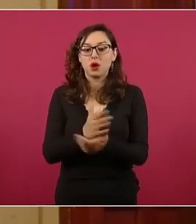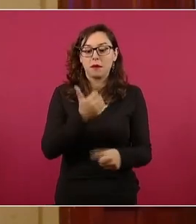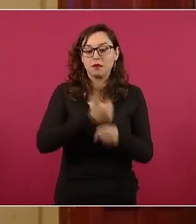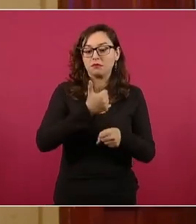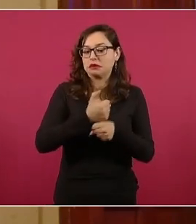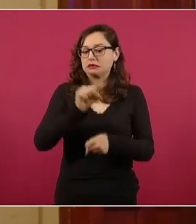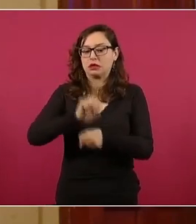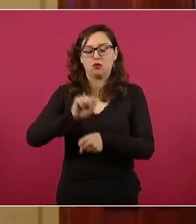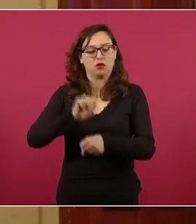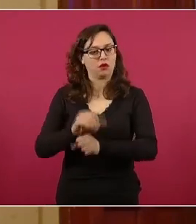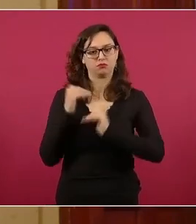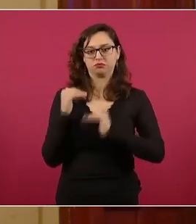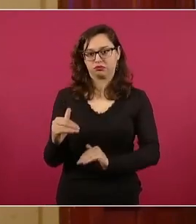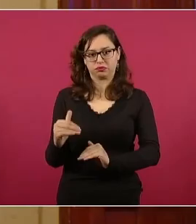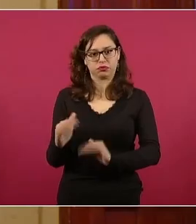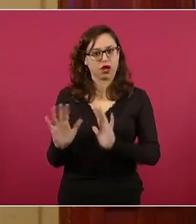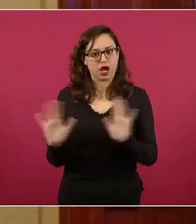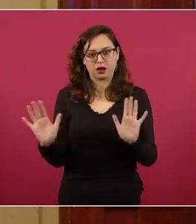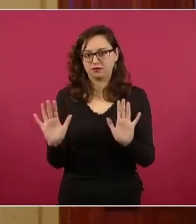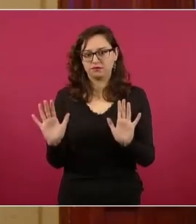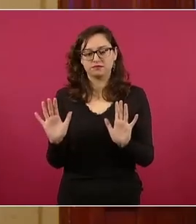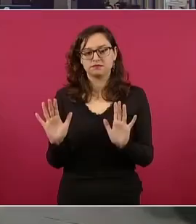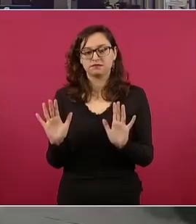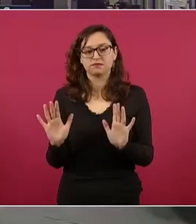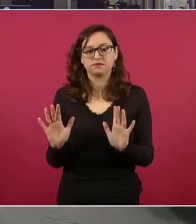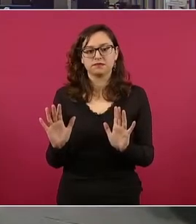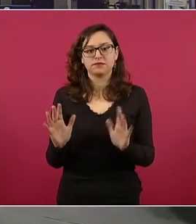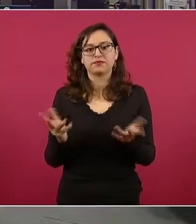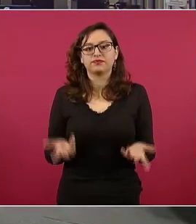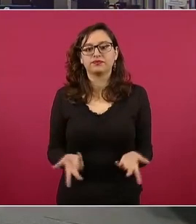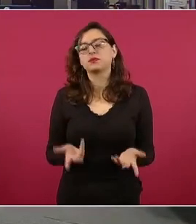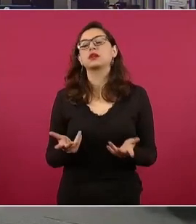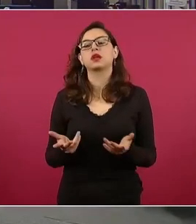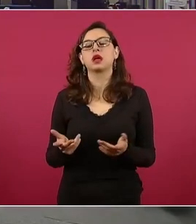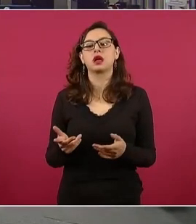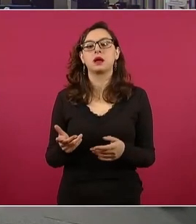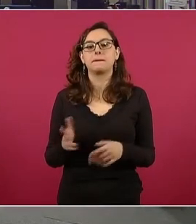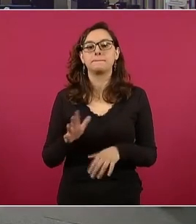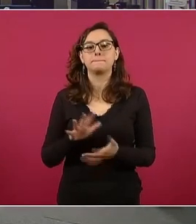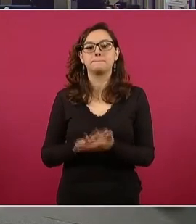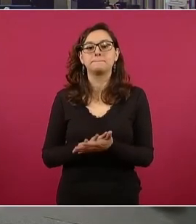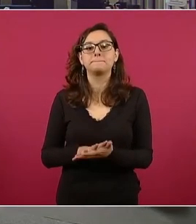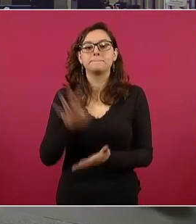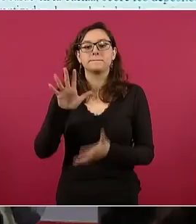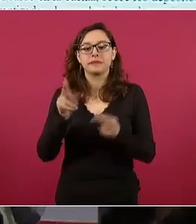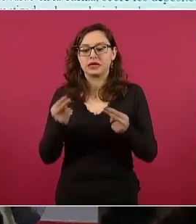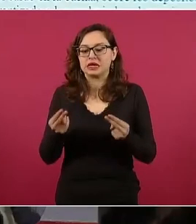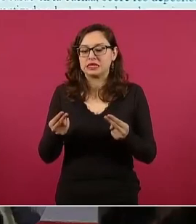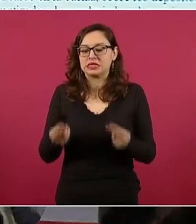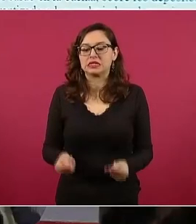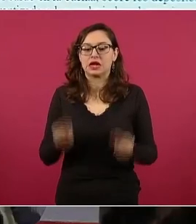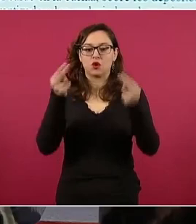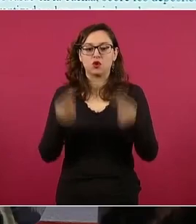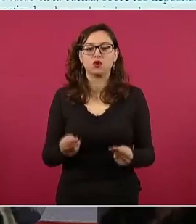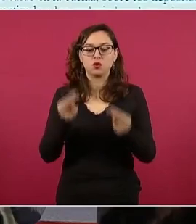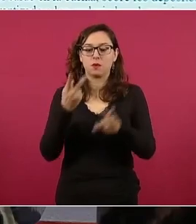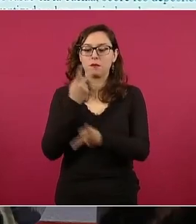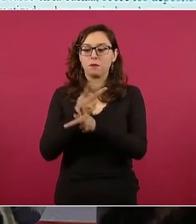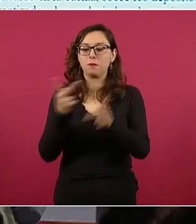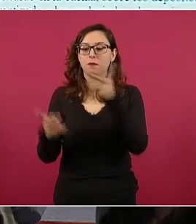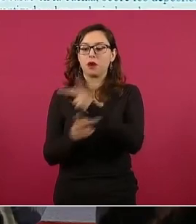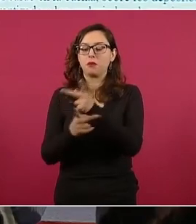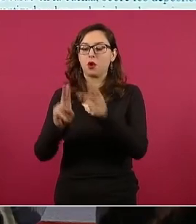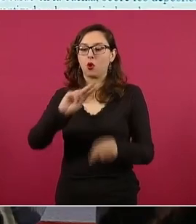primaria y secundaria, y se dejó al mercado como si fuera una mercancía, la educación media,